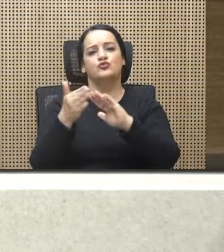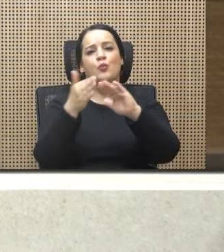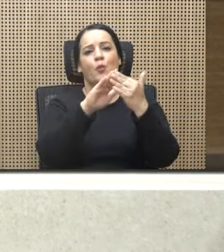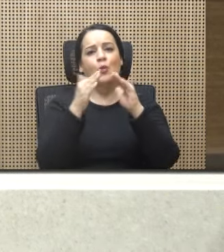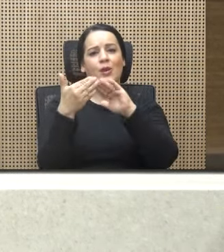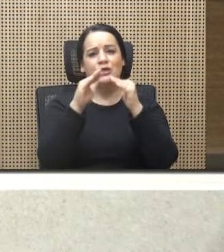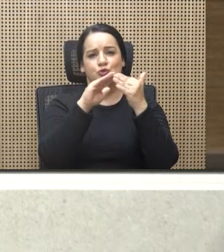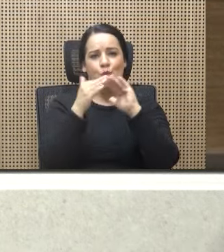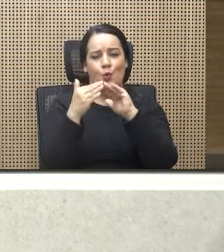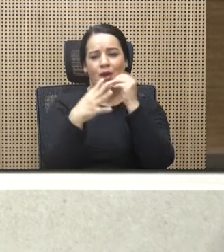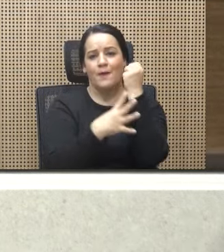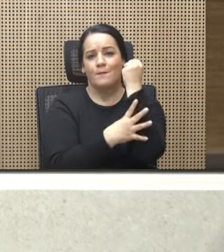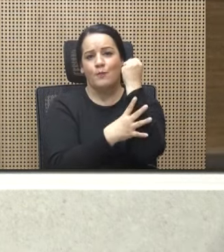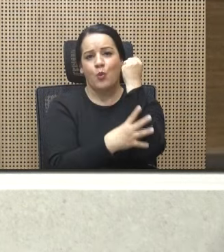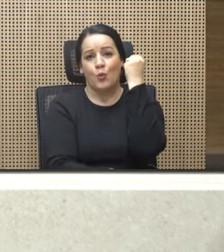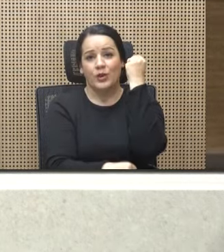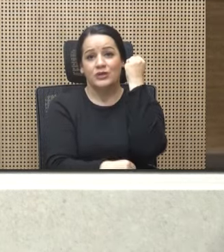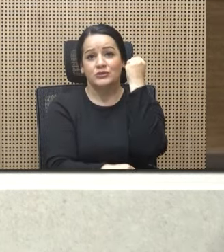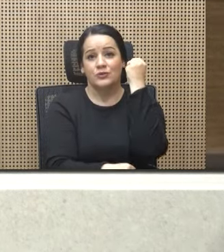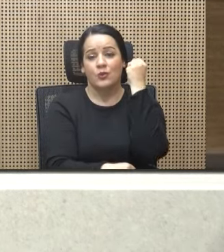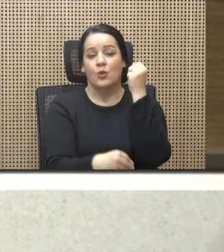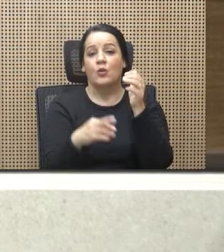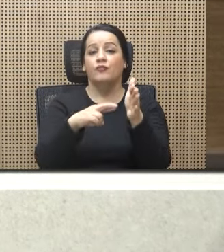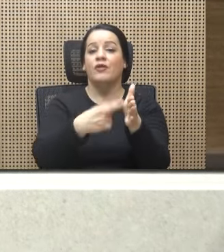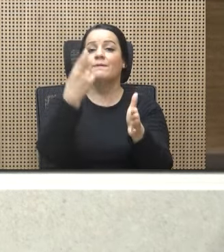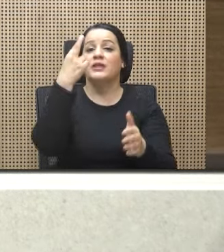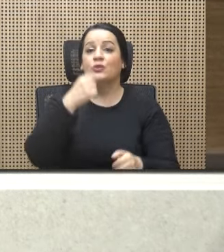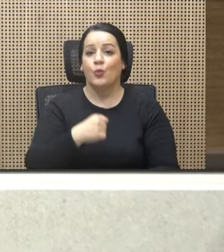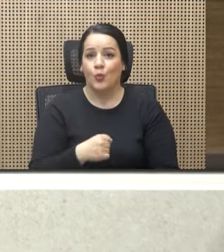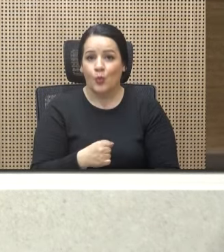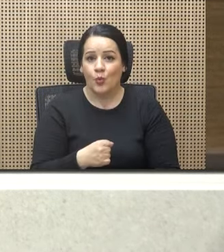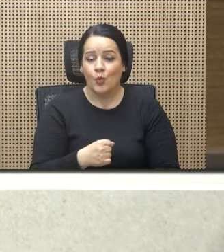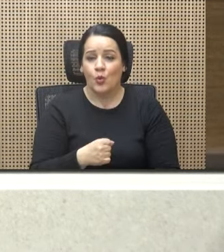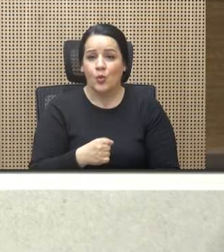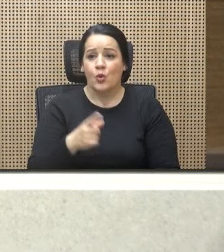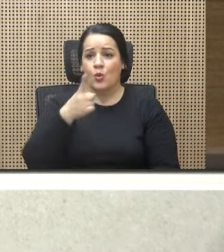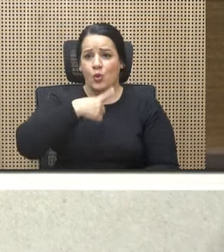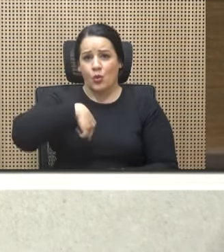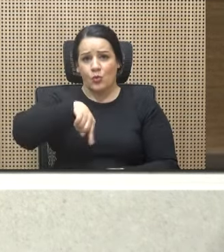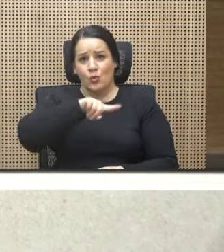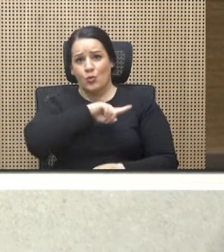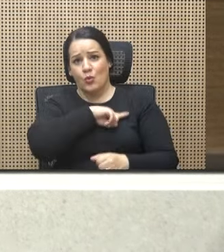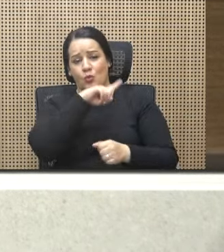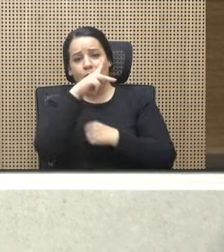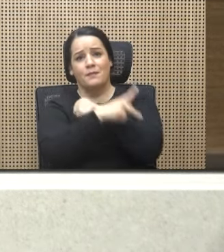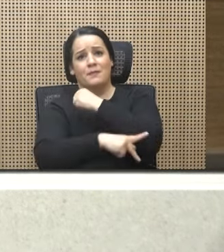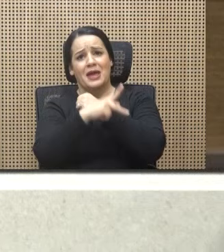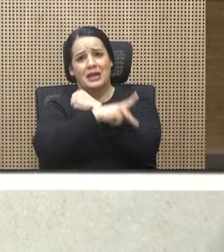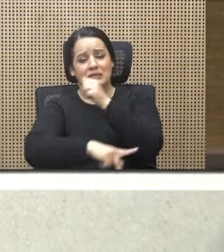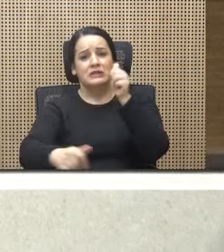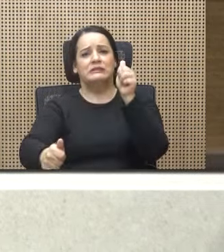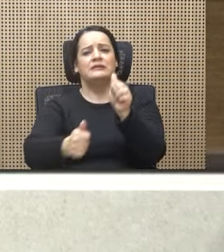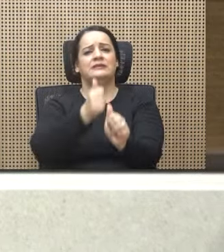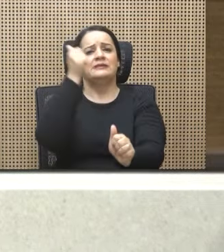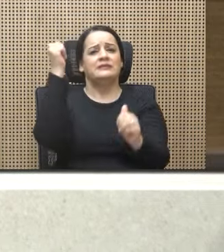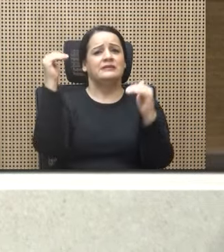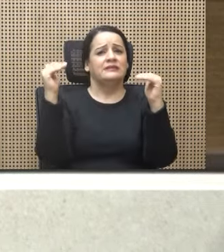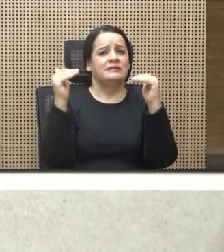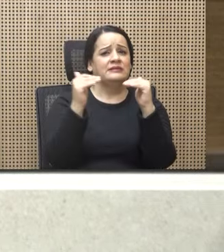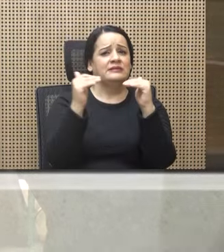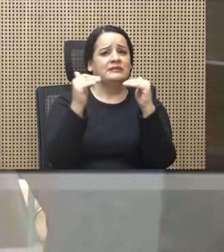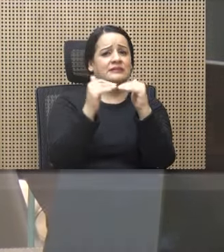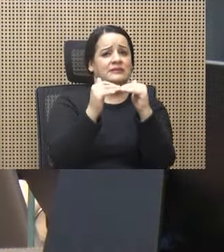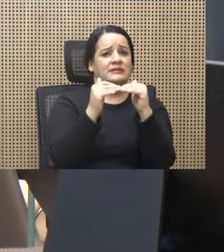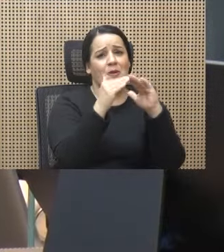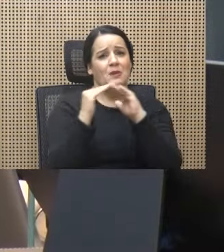pobreza. Repito, somos el primer país con el mayor nivel de su población